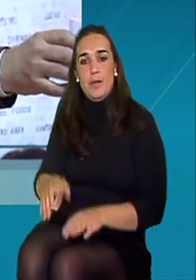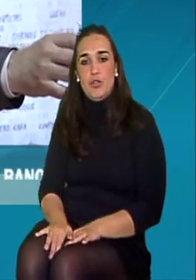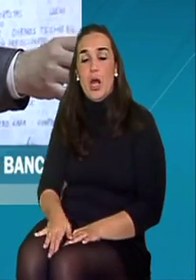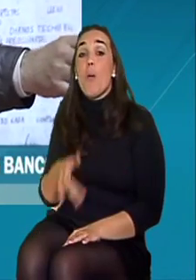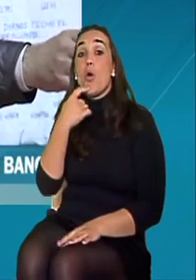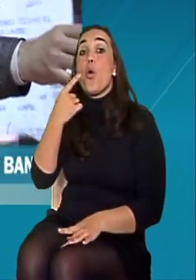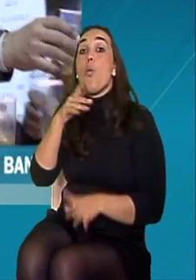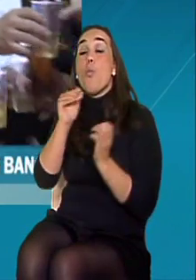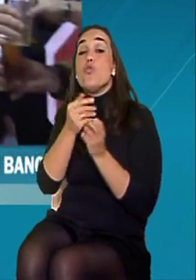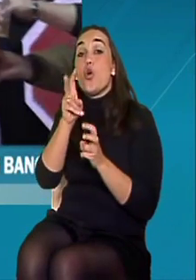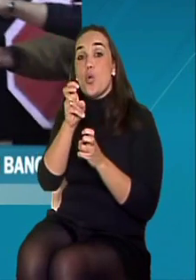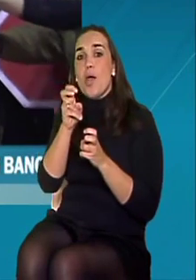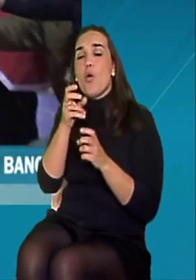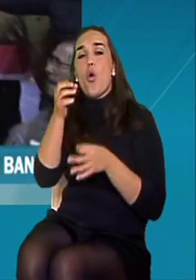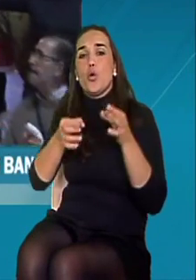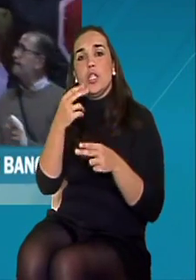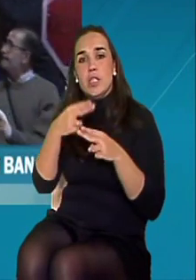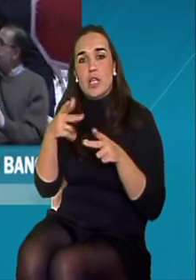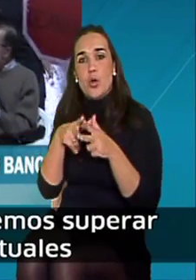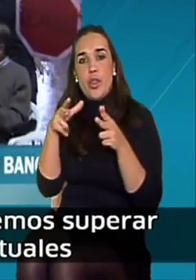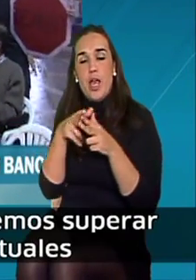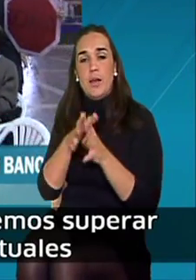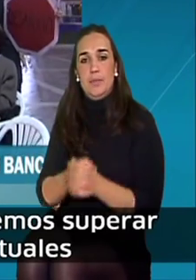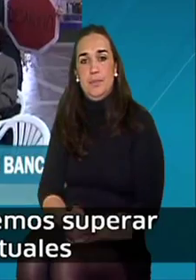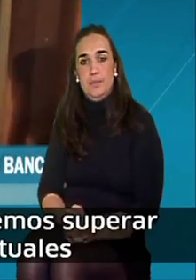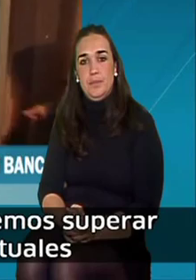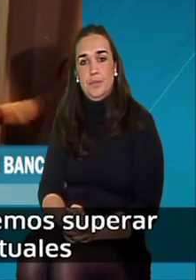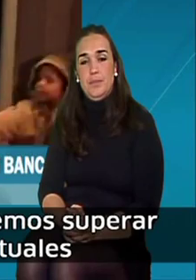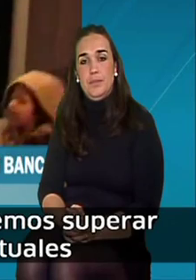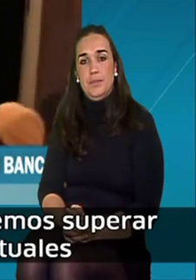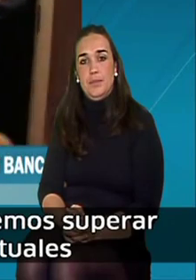justicias aterros. El hijo del bandero. ¡A luz!